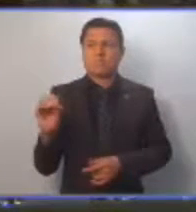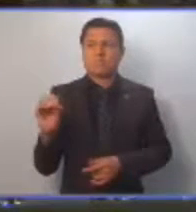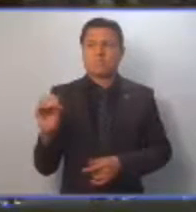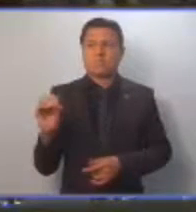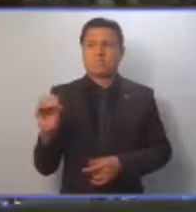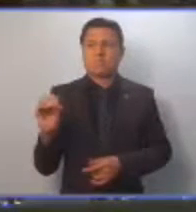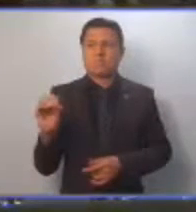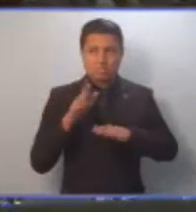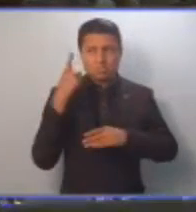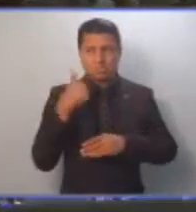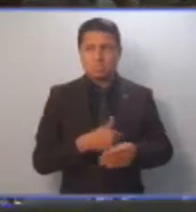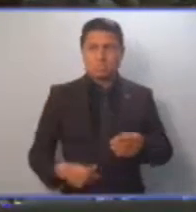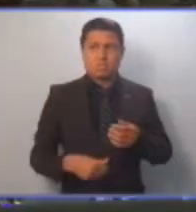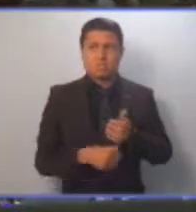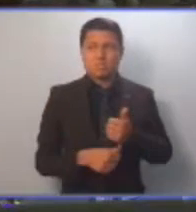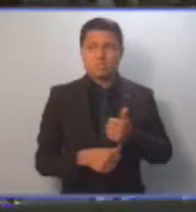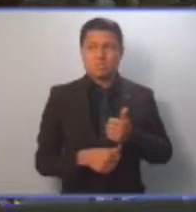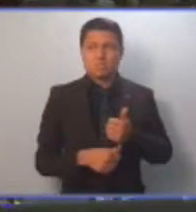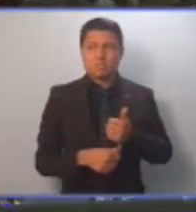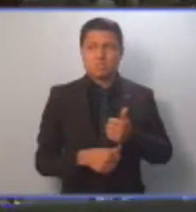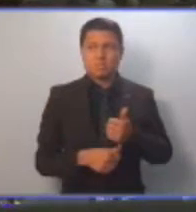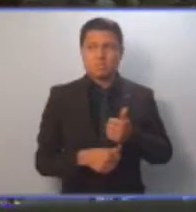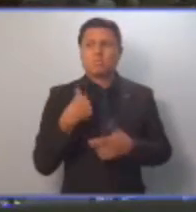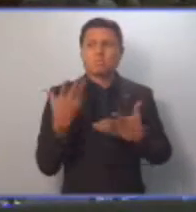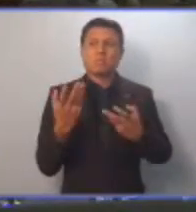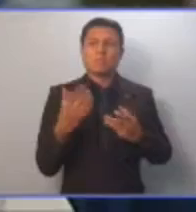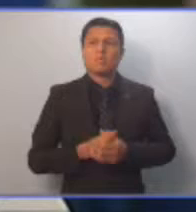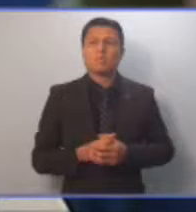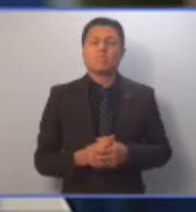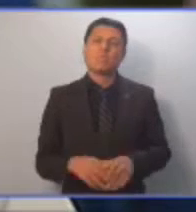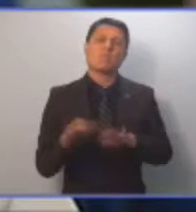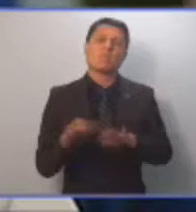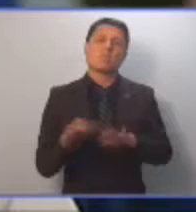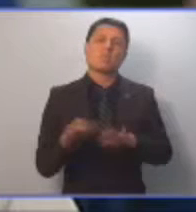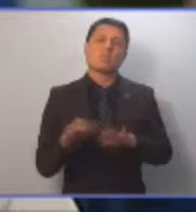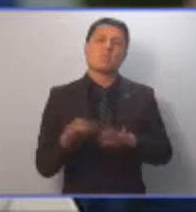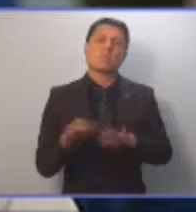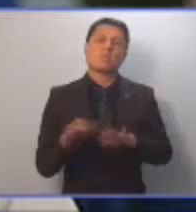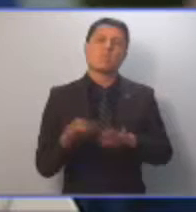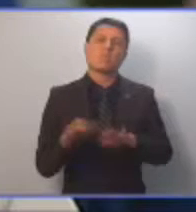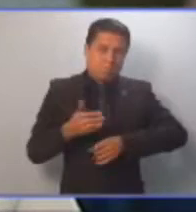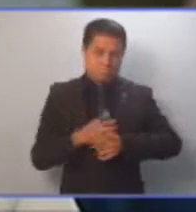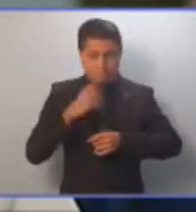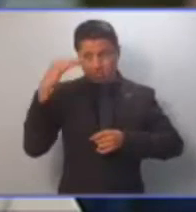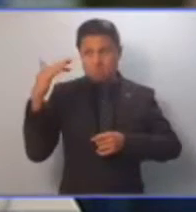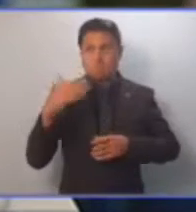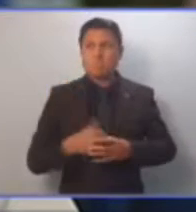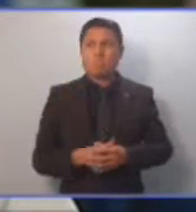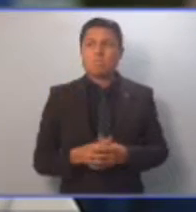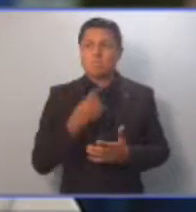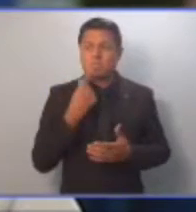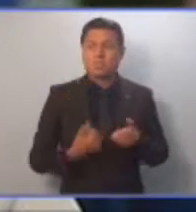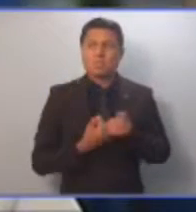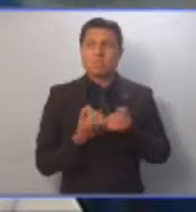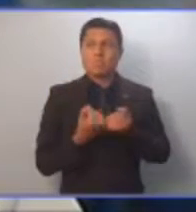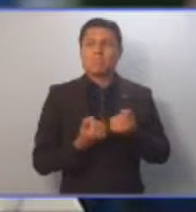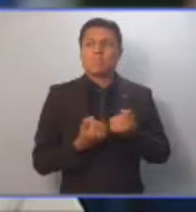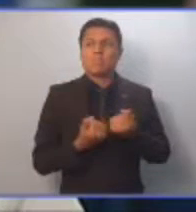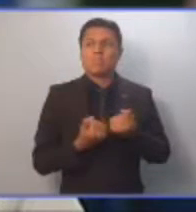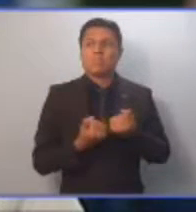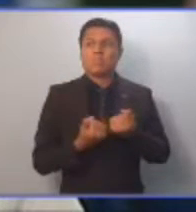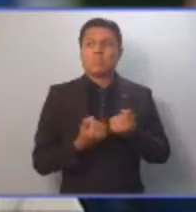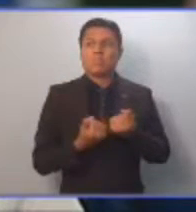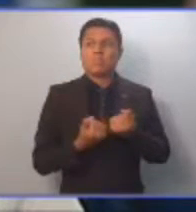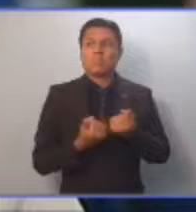Gracias, Presidenta de Funciones. Bueno, quiero agradecer a todos los grupos parlamentarios que han apoyado esta iniciativa,